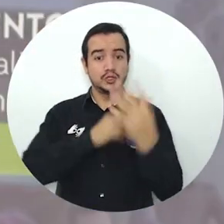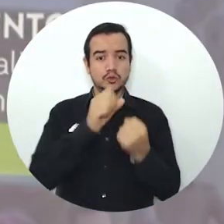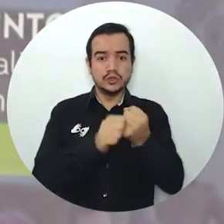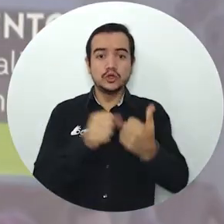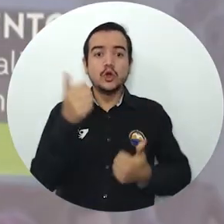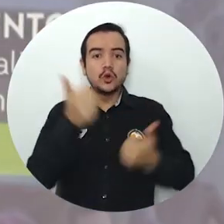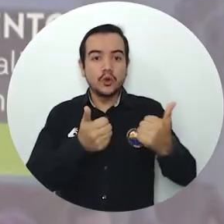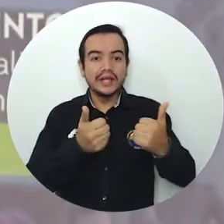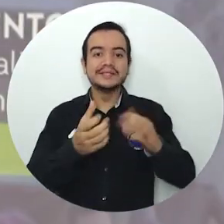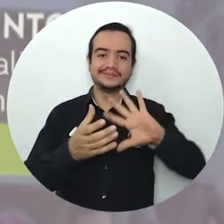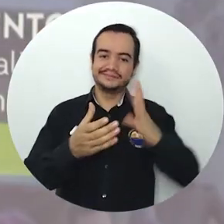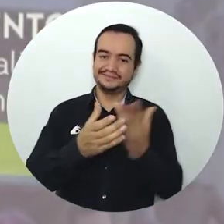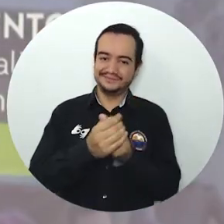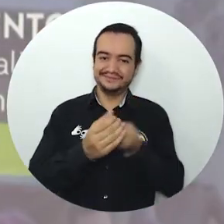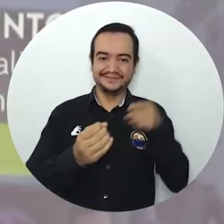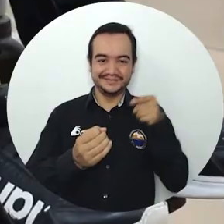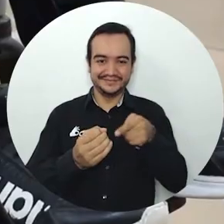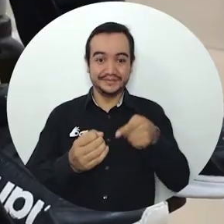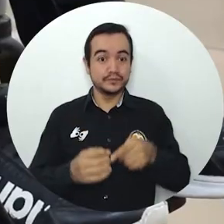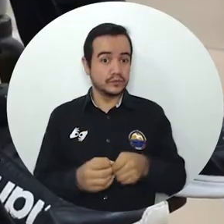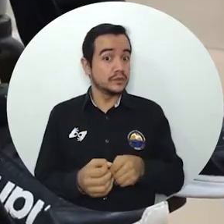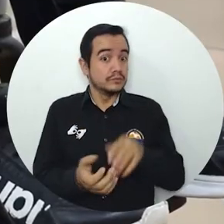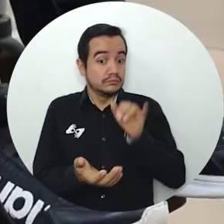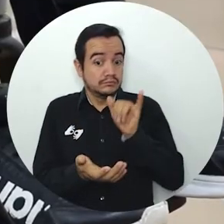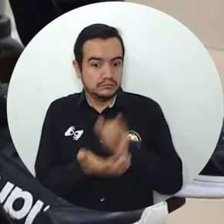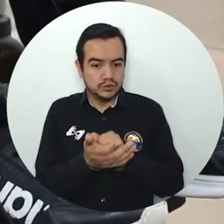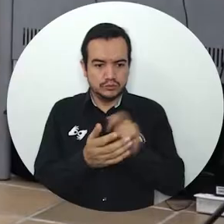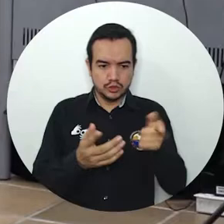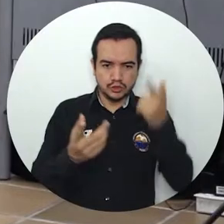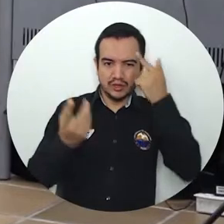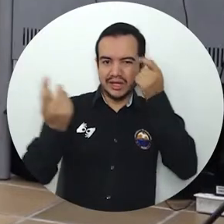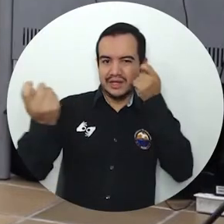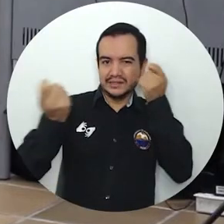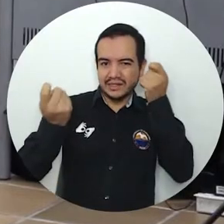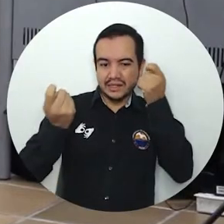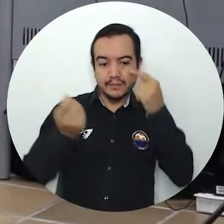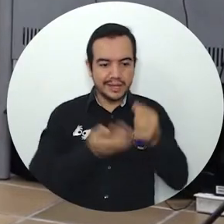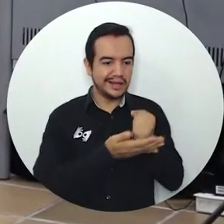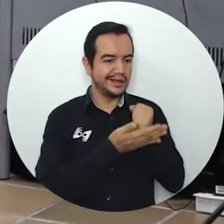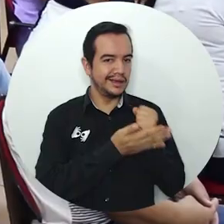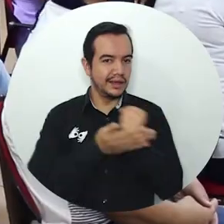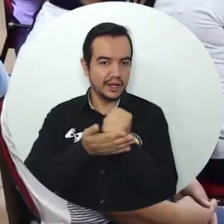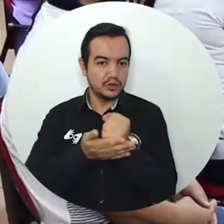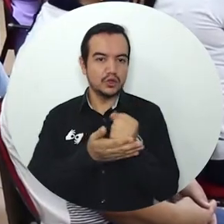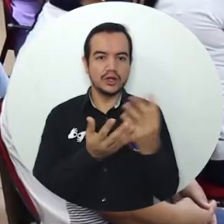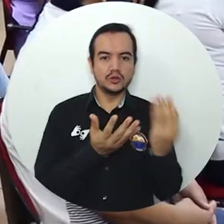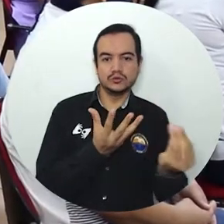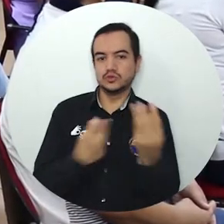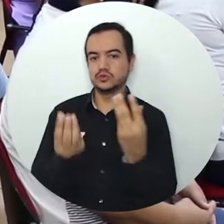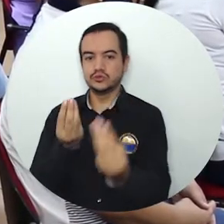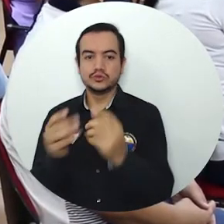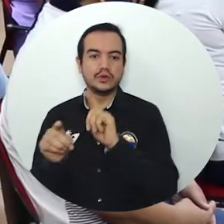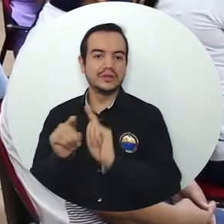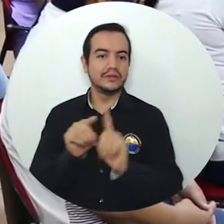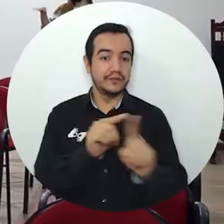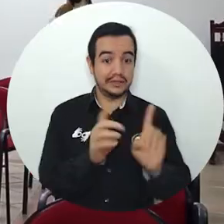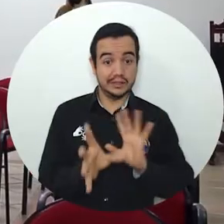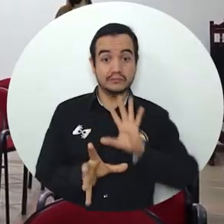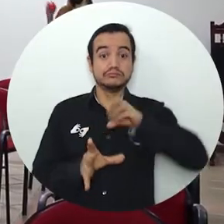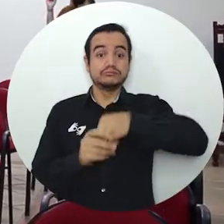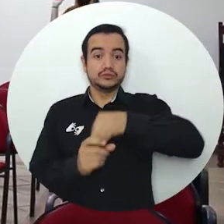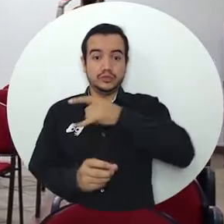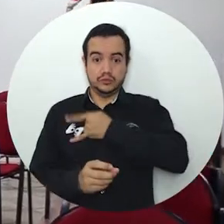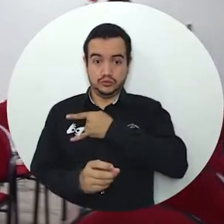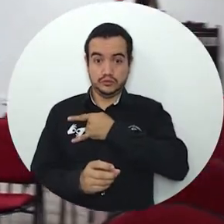últimos cinco años en la Universidad del Magdalena, de allí que se adelantan diferentes estrategias para favorecer a diferentes grupos poblacionales